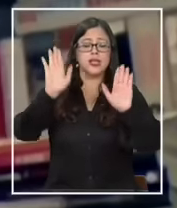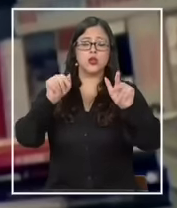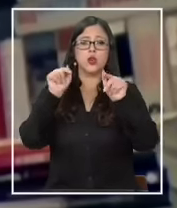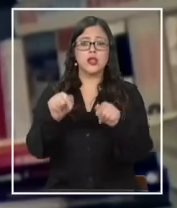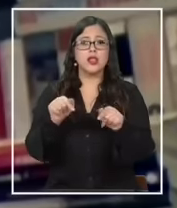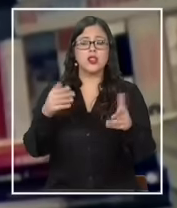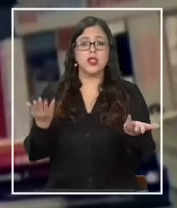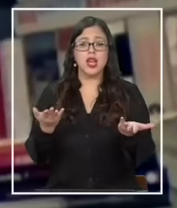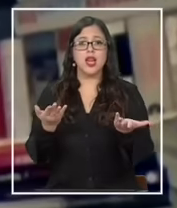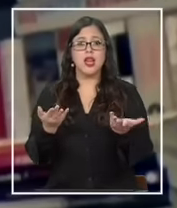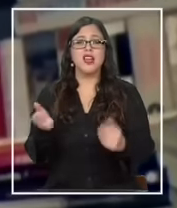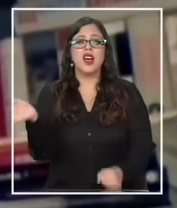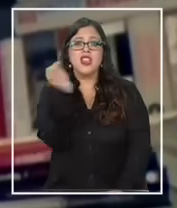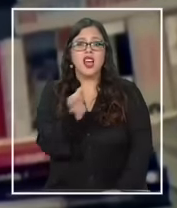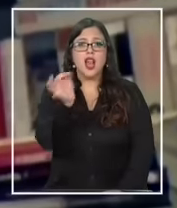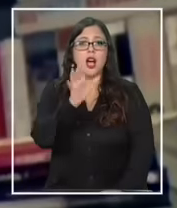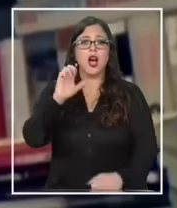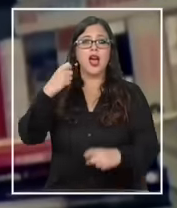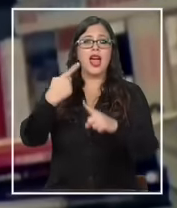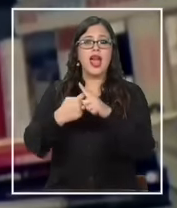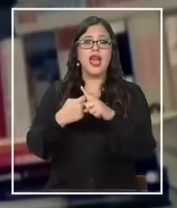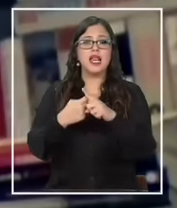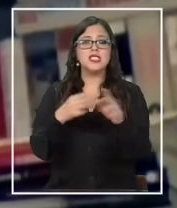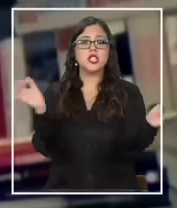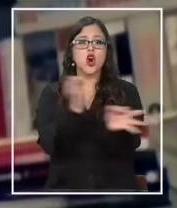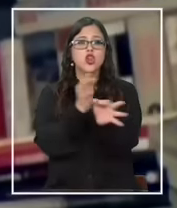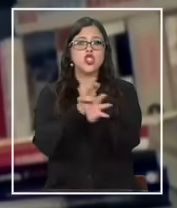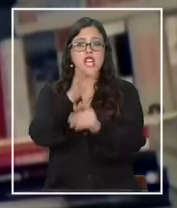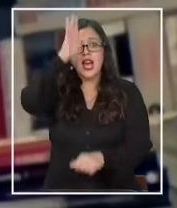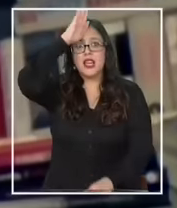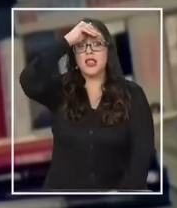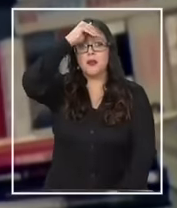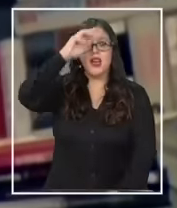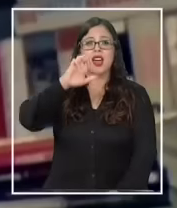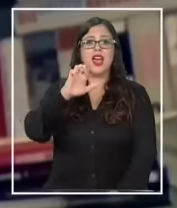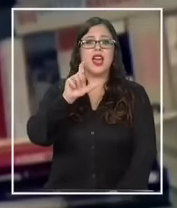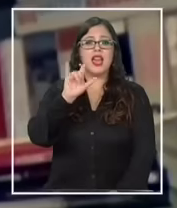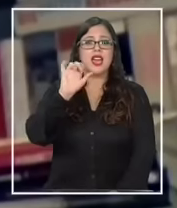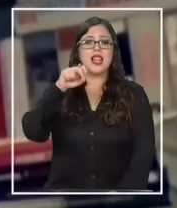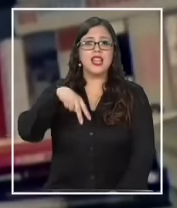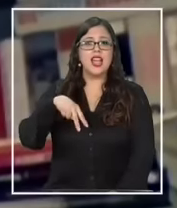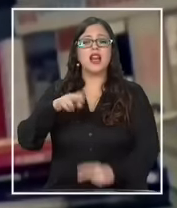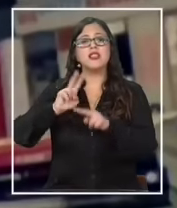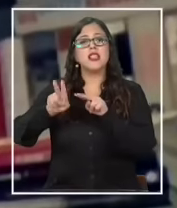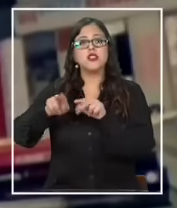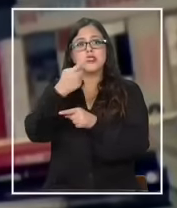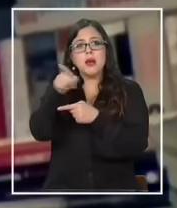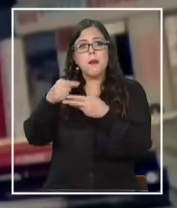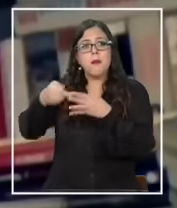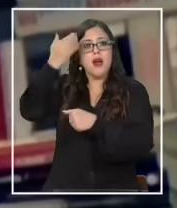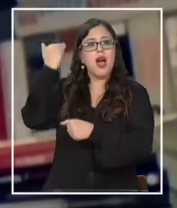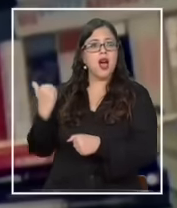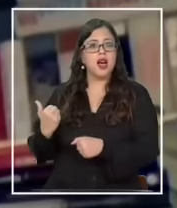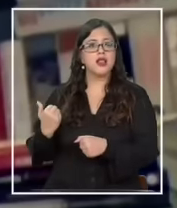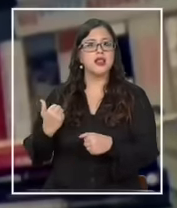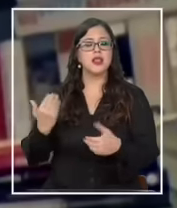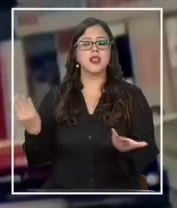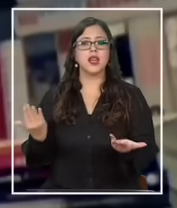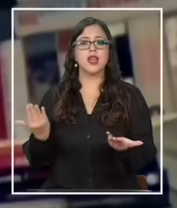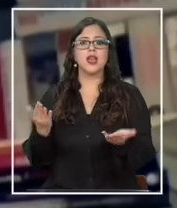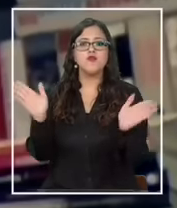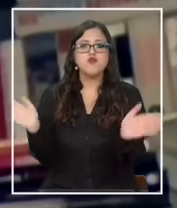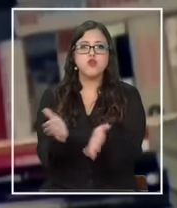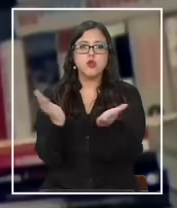en unas declaraciones que una ex consejera de Donald Trump que Leanne Conway realizó hace algunas semanas atrás en donde